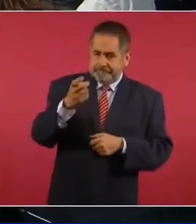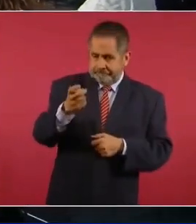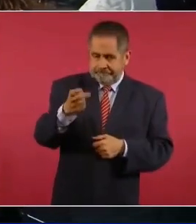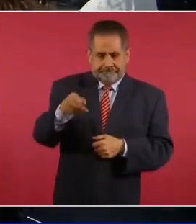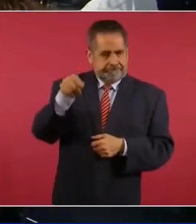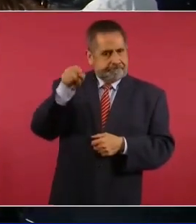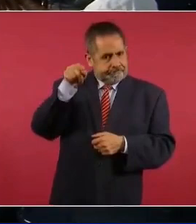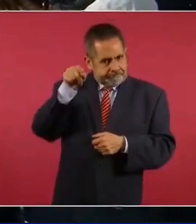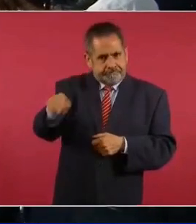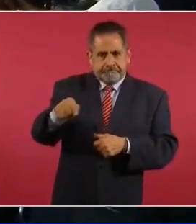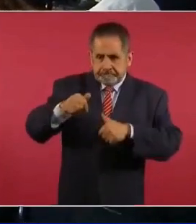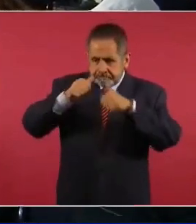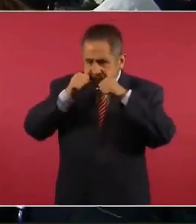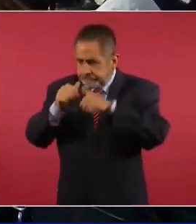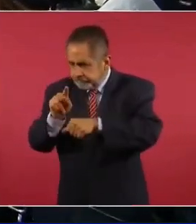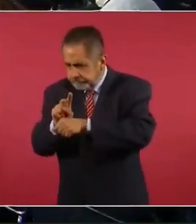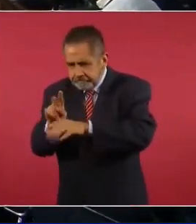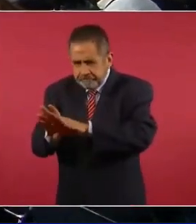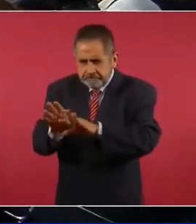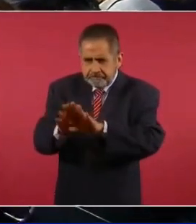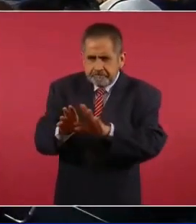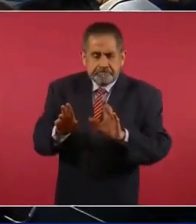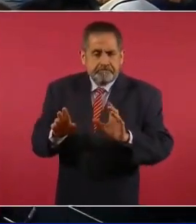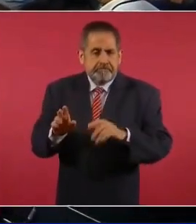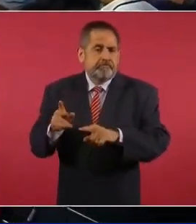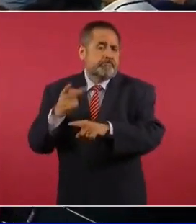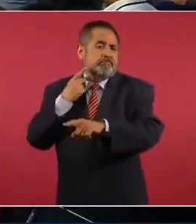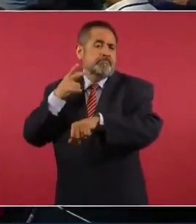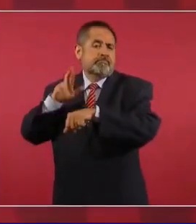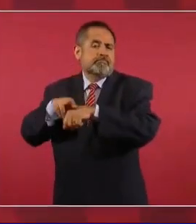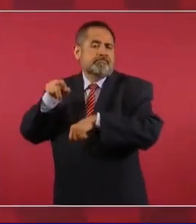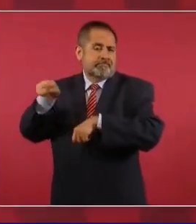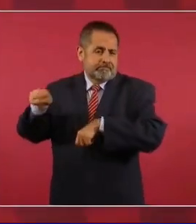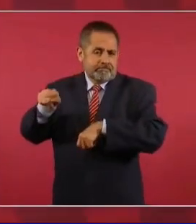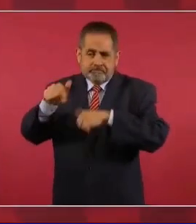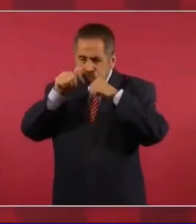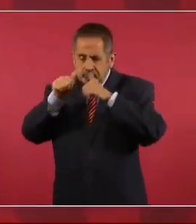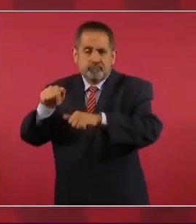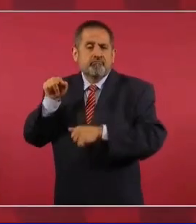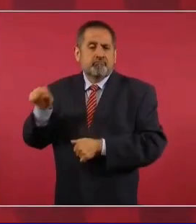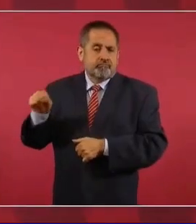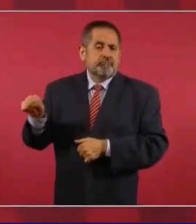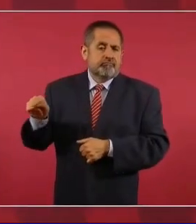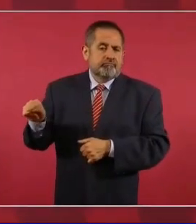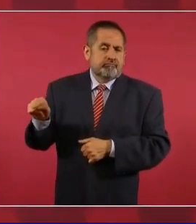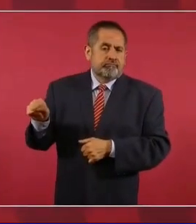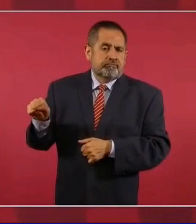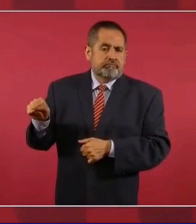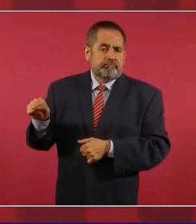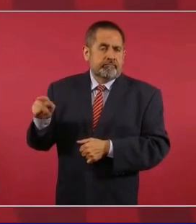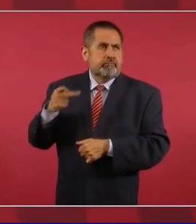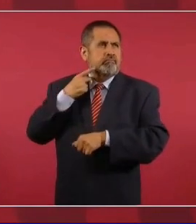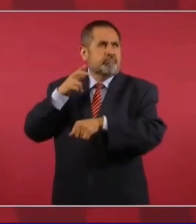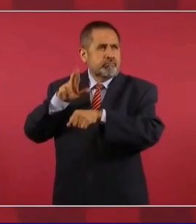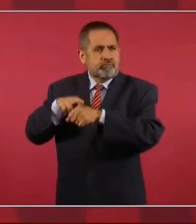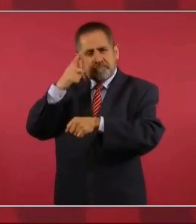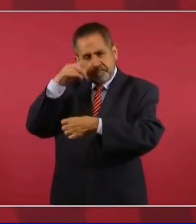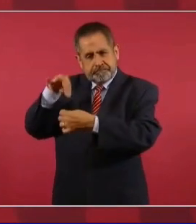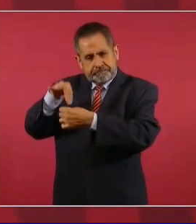que se aplique la Procuraduría Electoral.